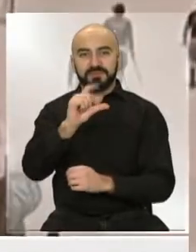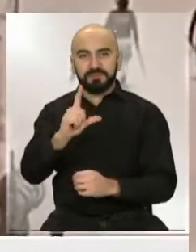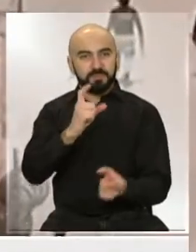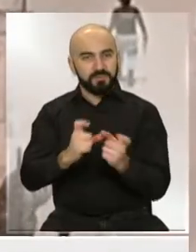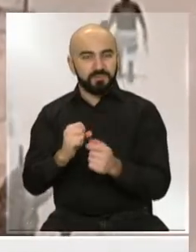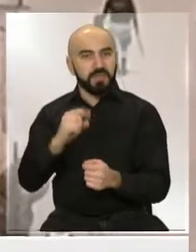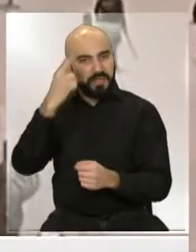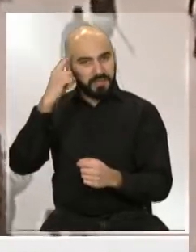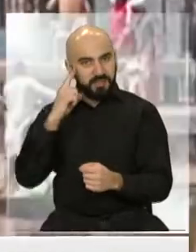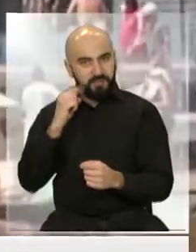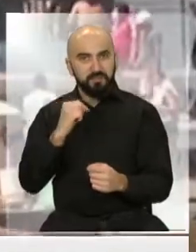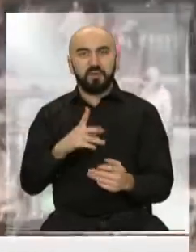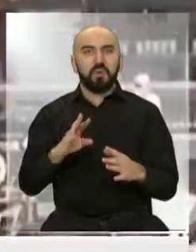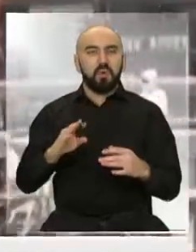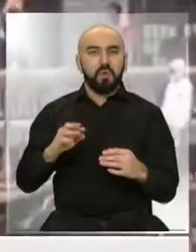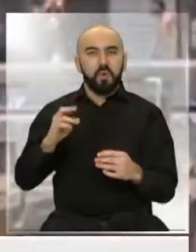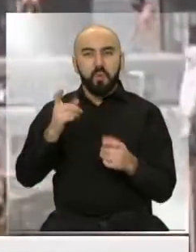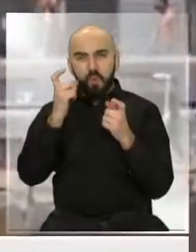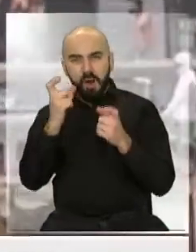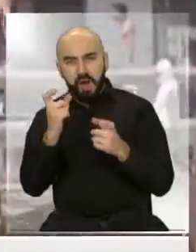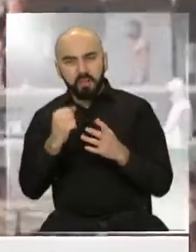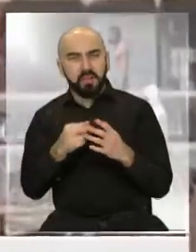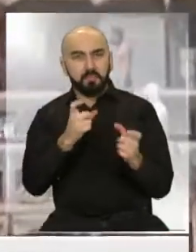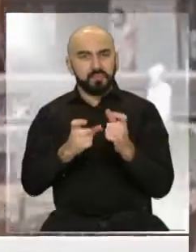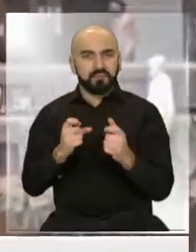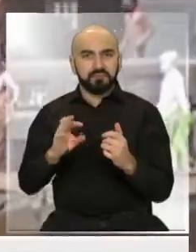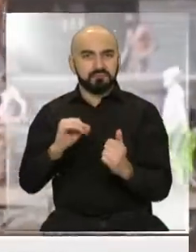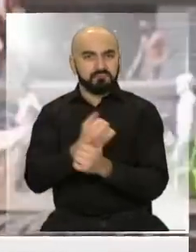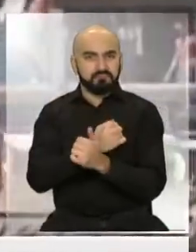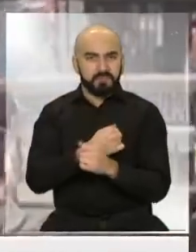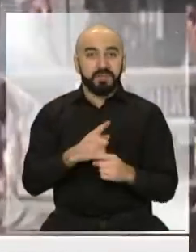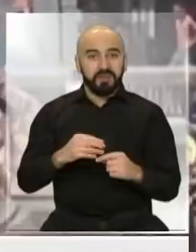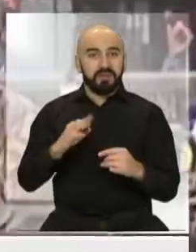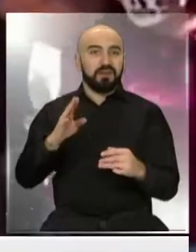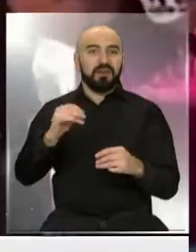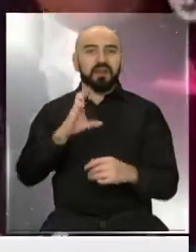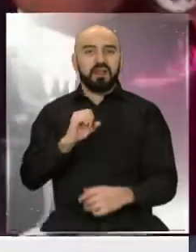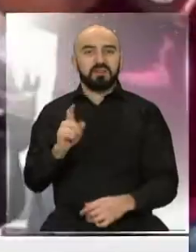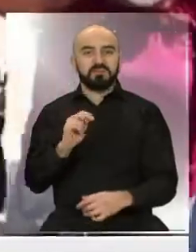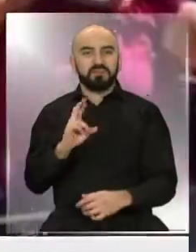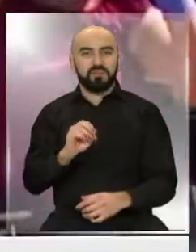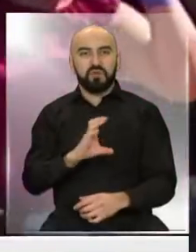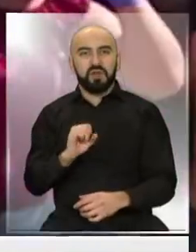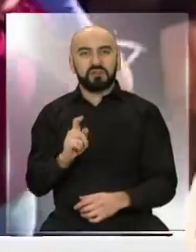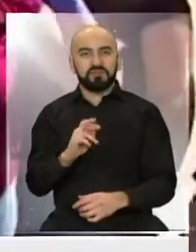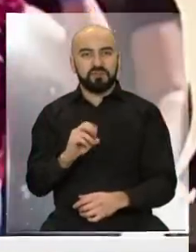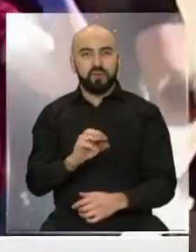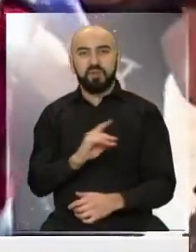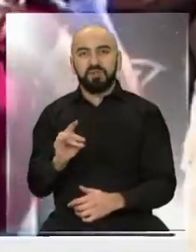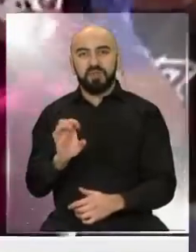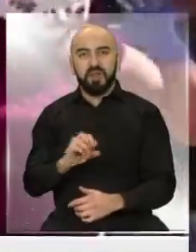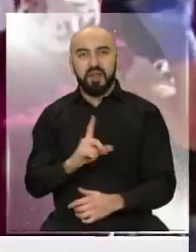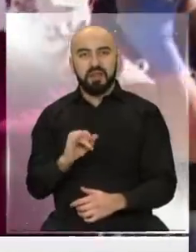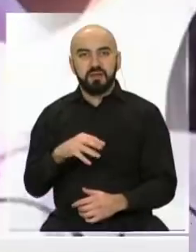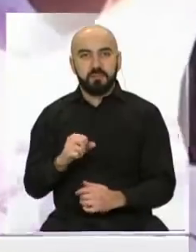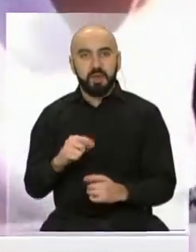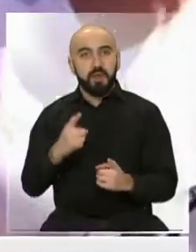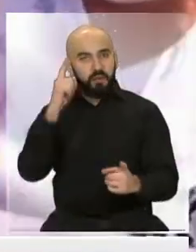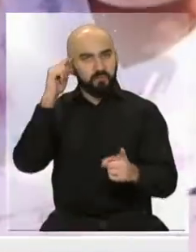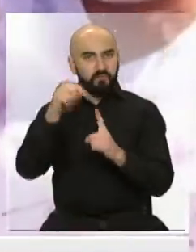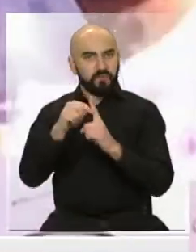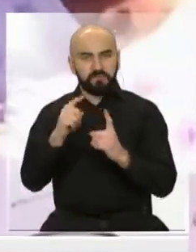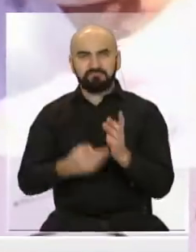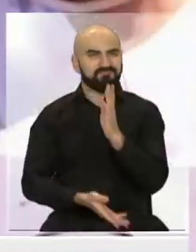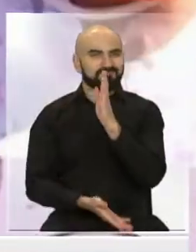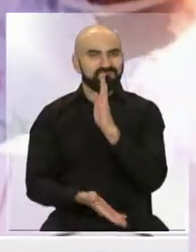policías y reos, dejó un violento motín en la cárcel Castro de Lima. El motín buscaba facilitar una fuga masiva